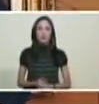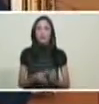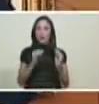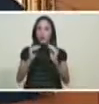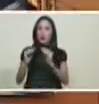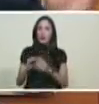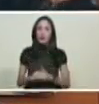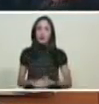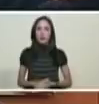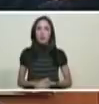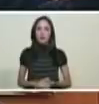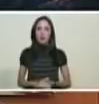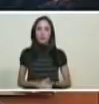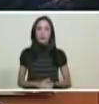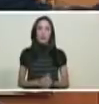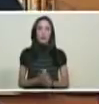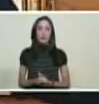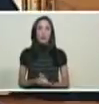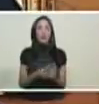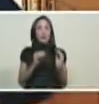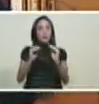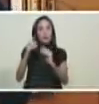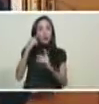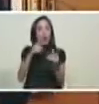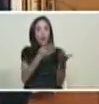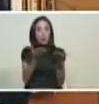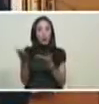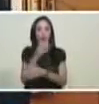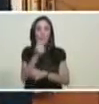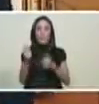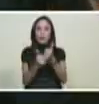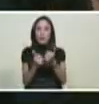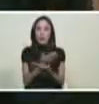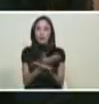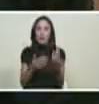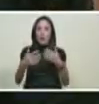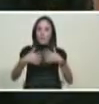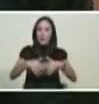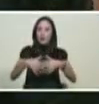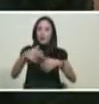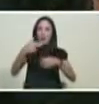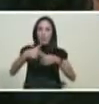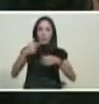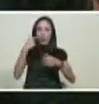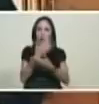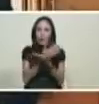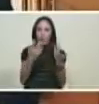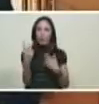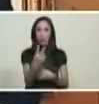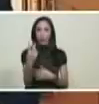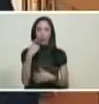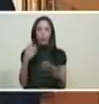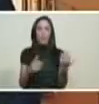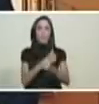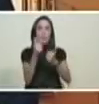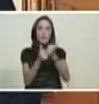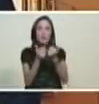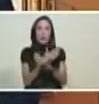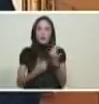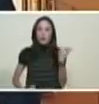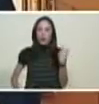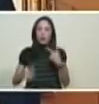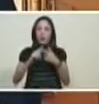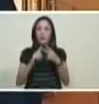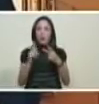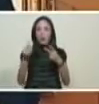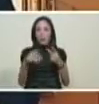Tarek y al compañero presidente de PDVSA y ministro Manuel Quevedo ustedes dos se encargan en el equipo económico y la directiva